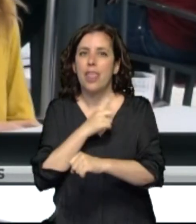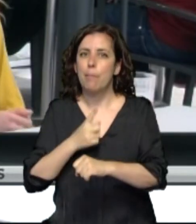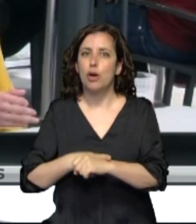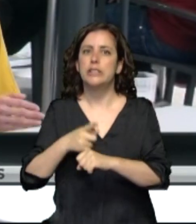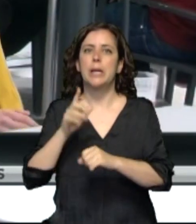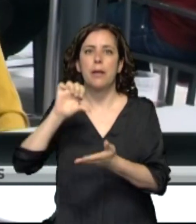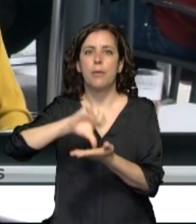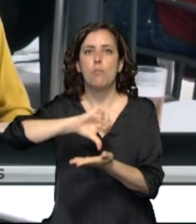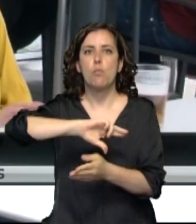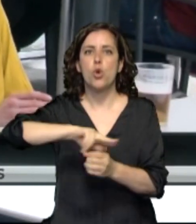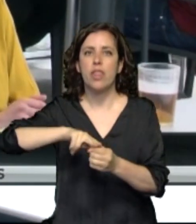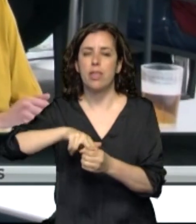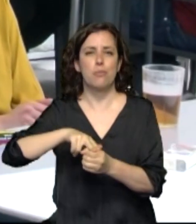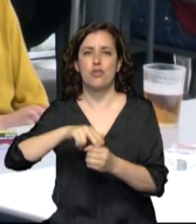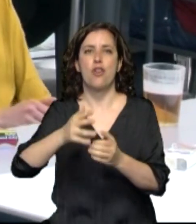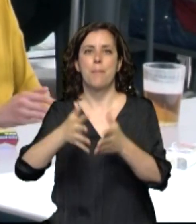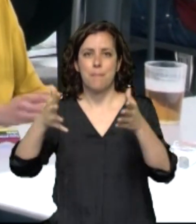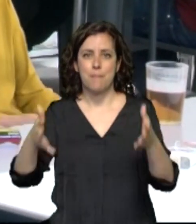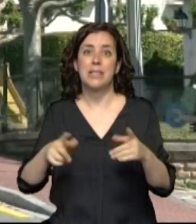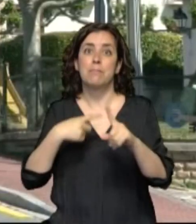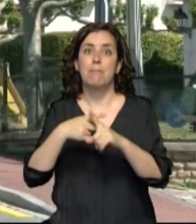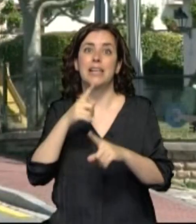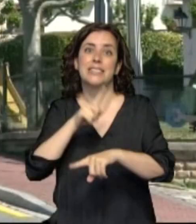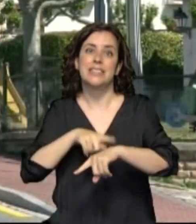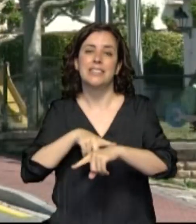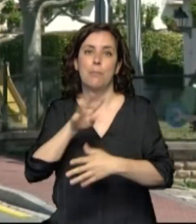de la eliminación de las franjas horarias.